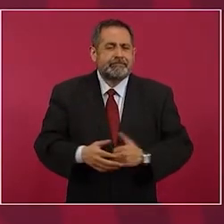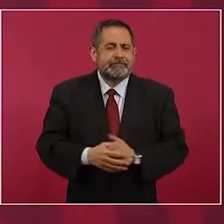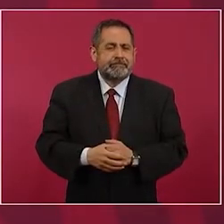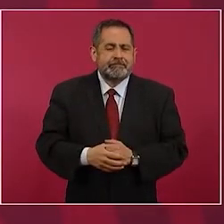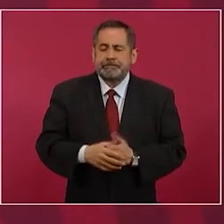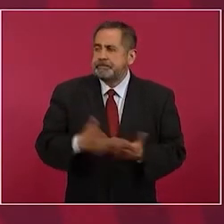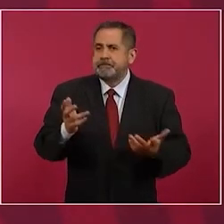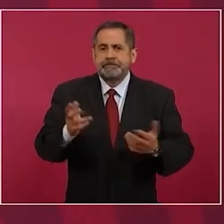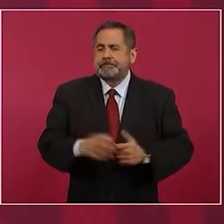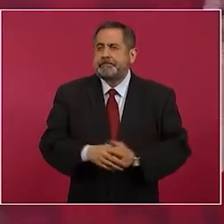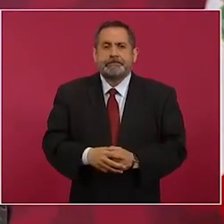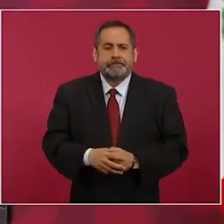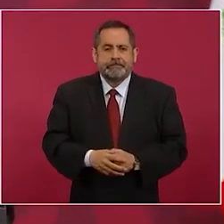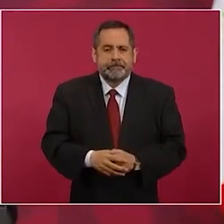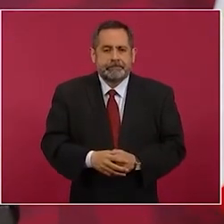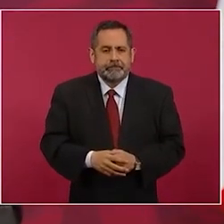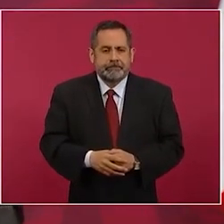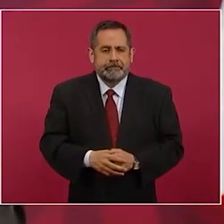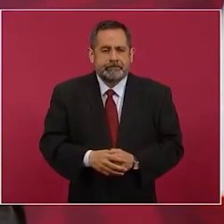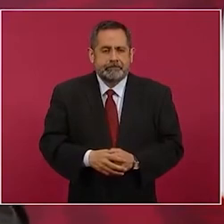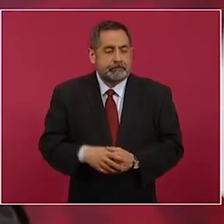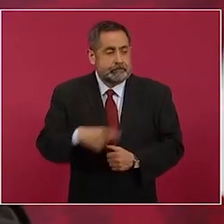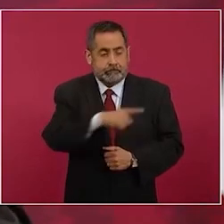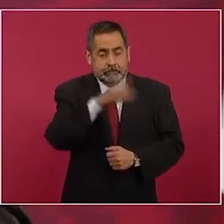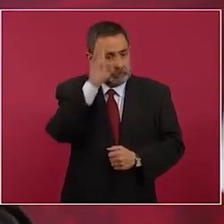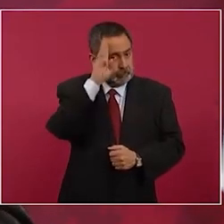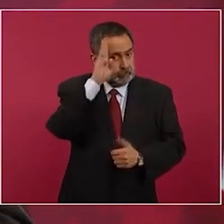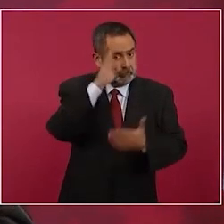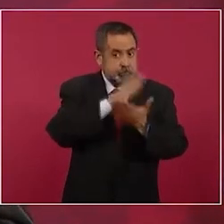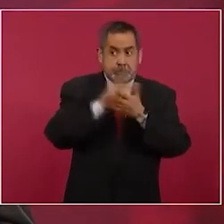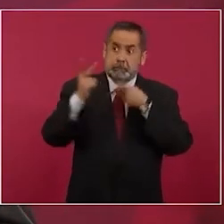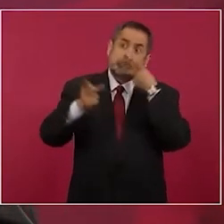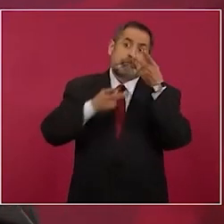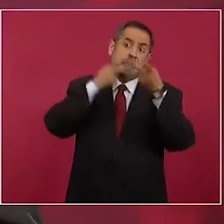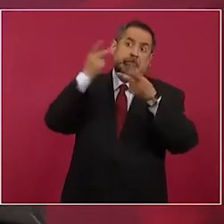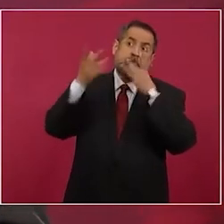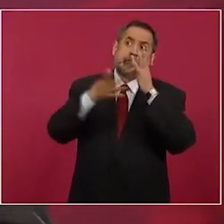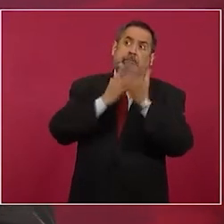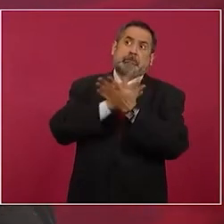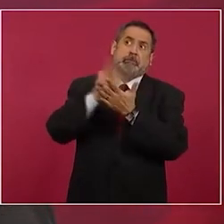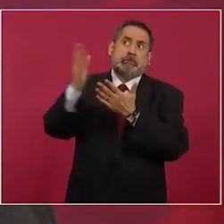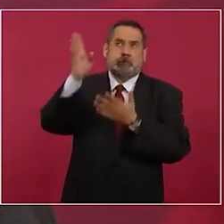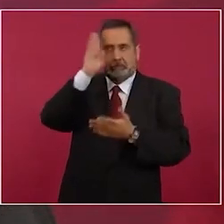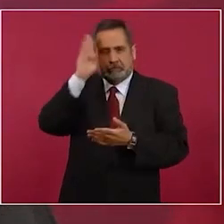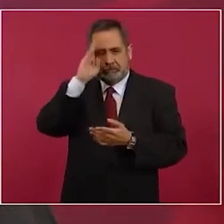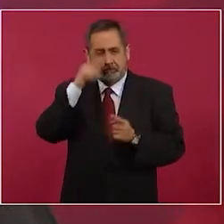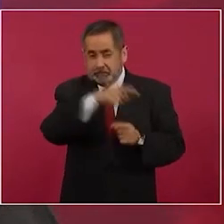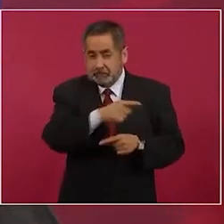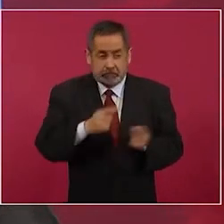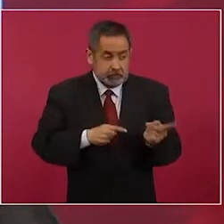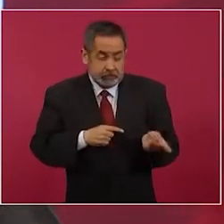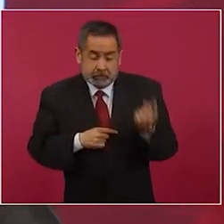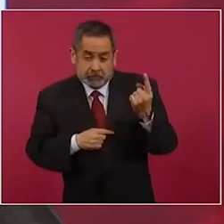no se mide la señora pero no sólo es ella